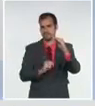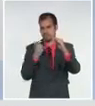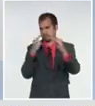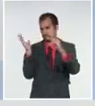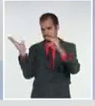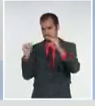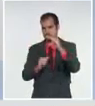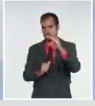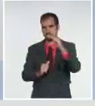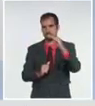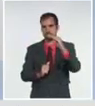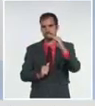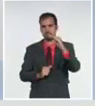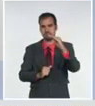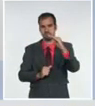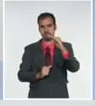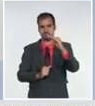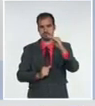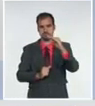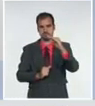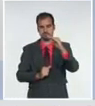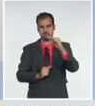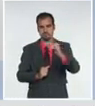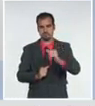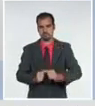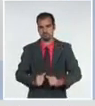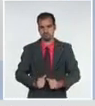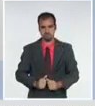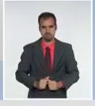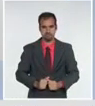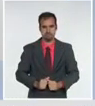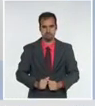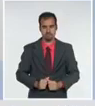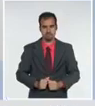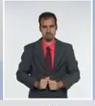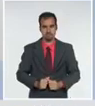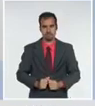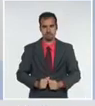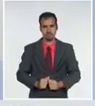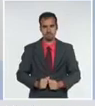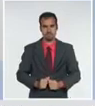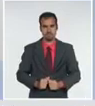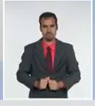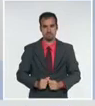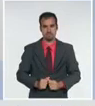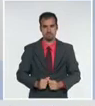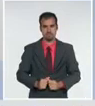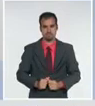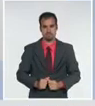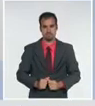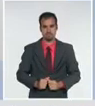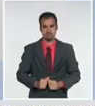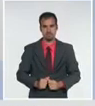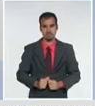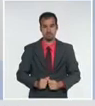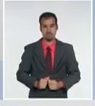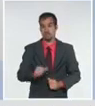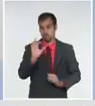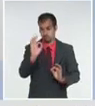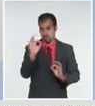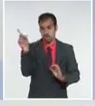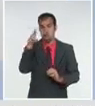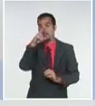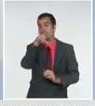18,2% de las personas diagnosticadas ayer, tienen menos de 20